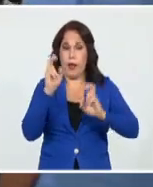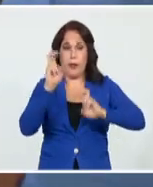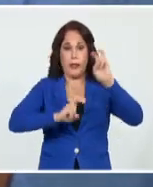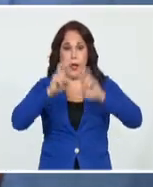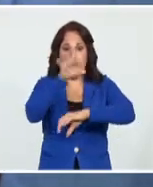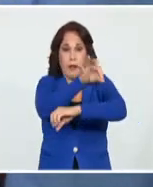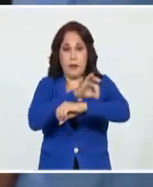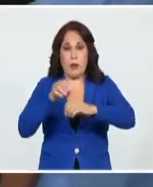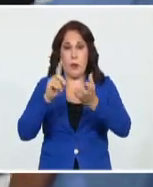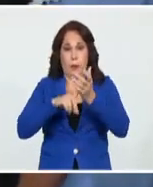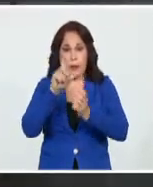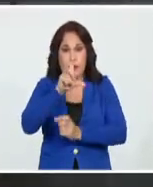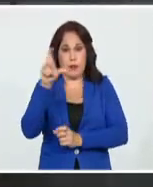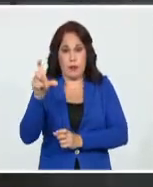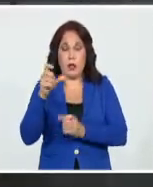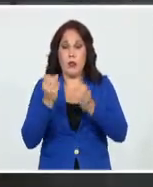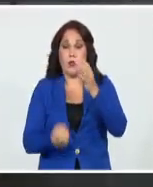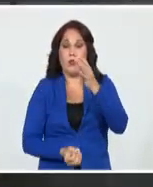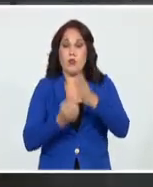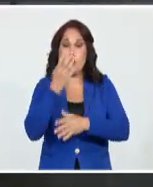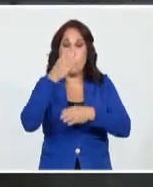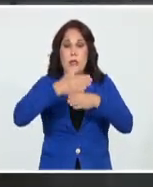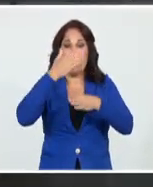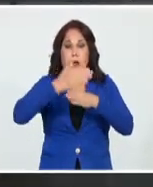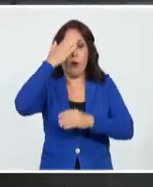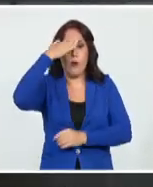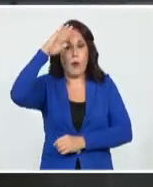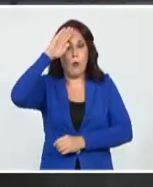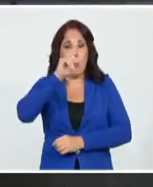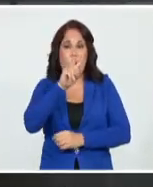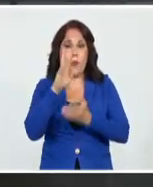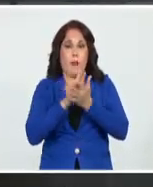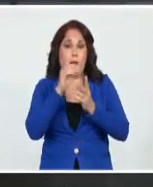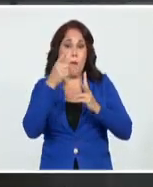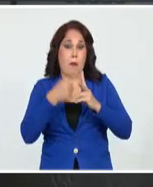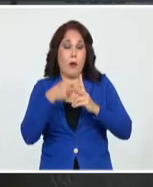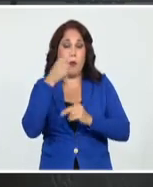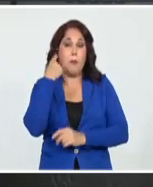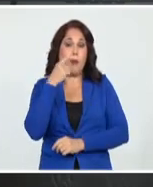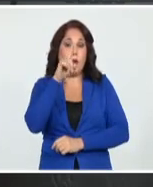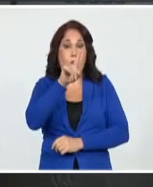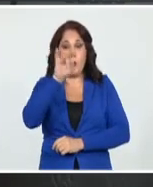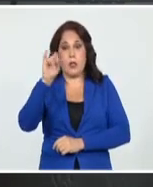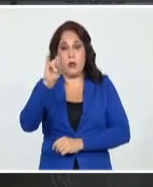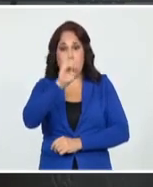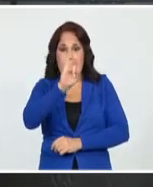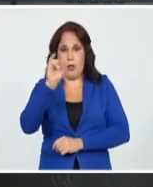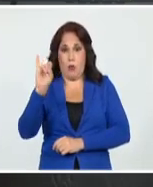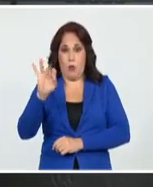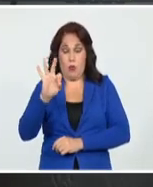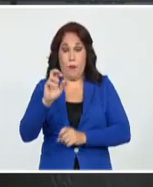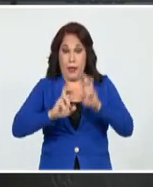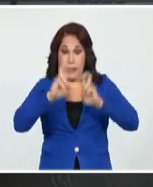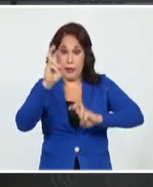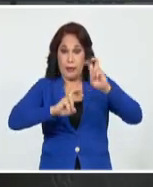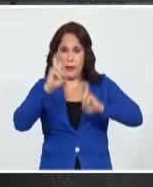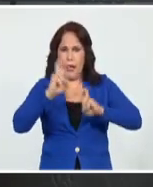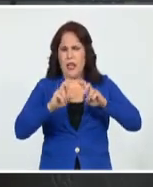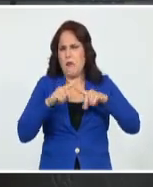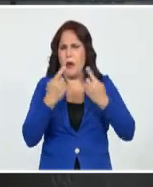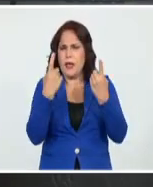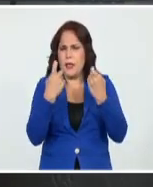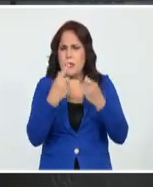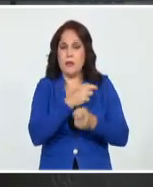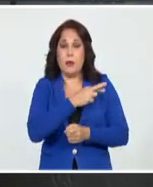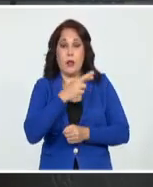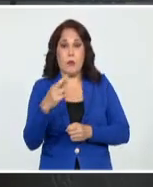diseño del partido surge en Santiago de Cuba el 2 de mayo de 1968. Este taller es producto de la necesidad de la